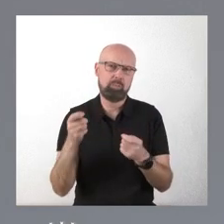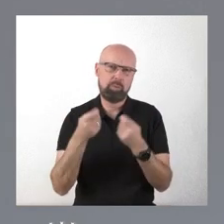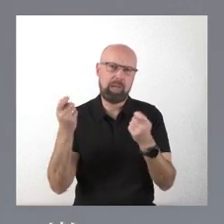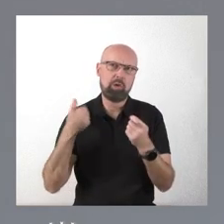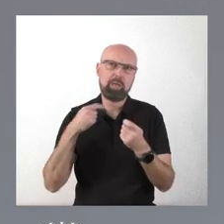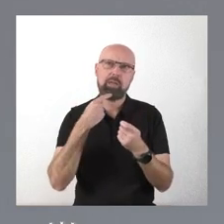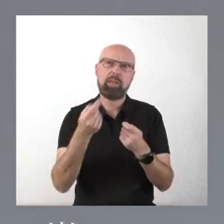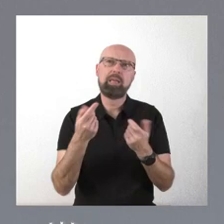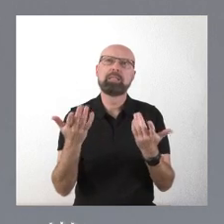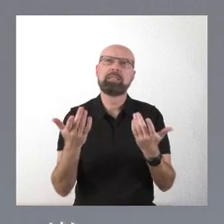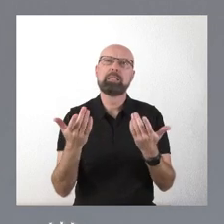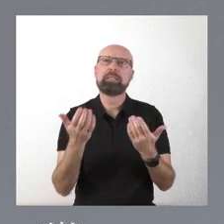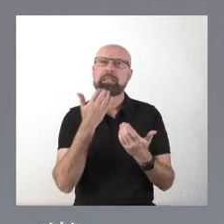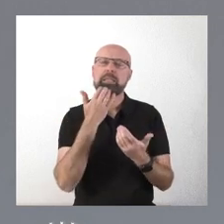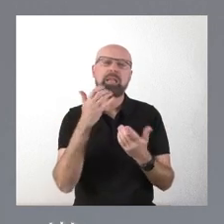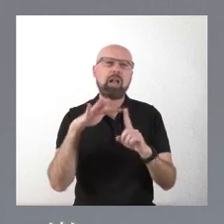una situación